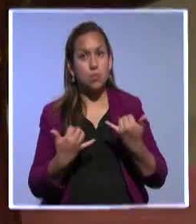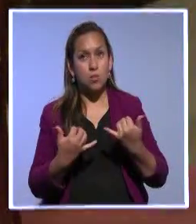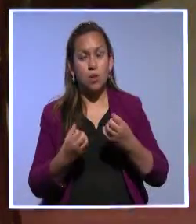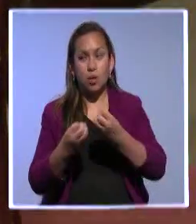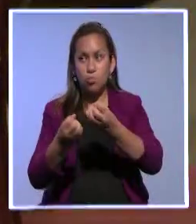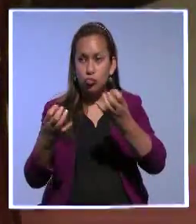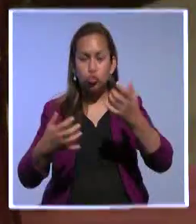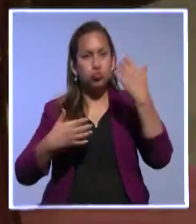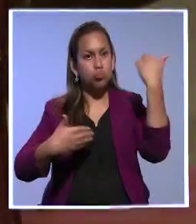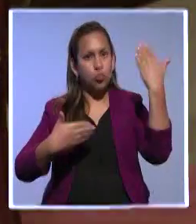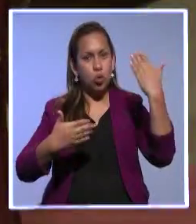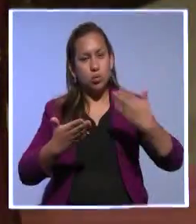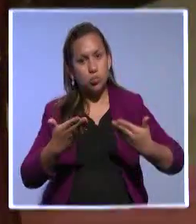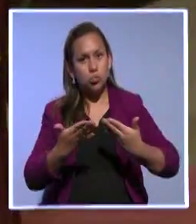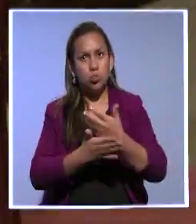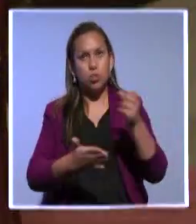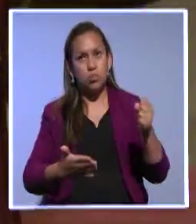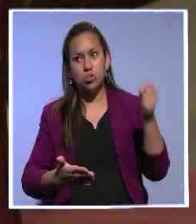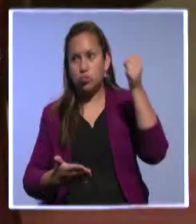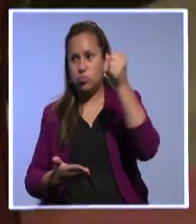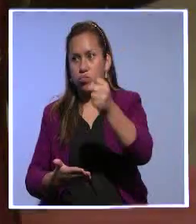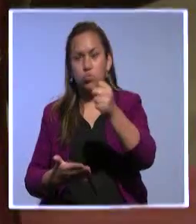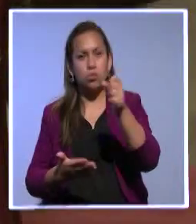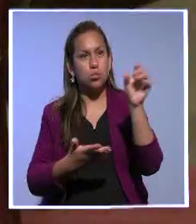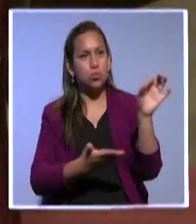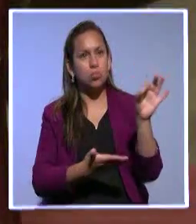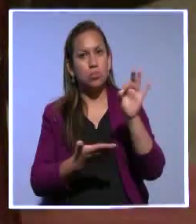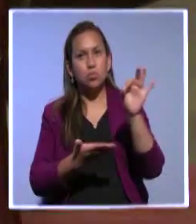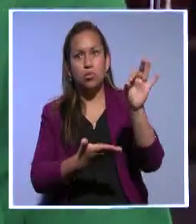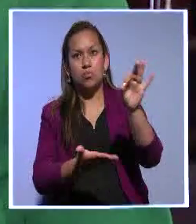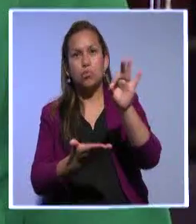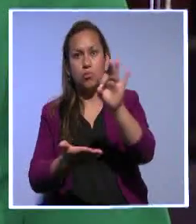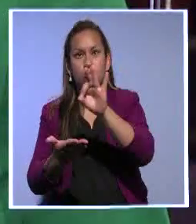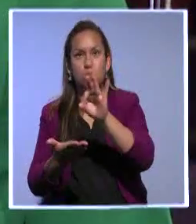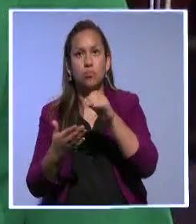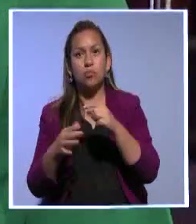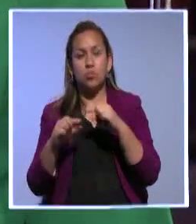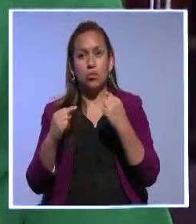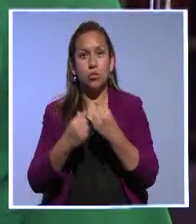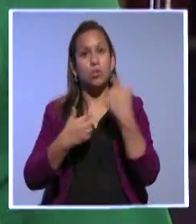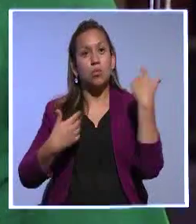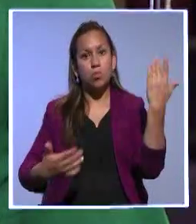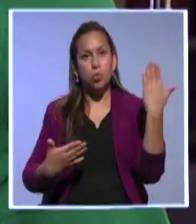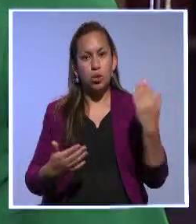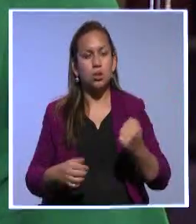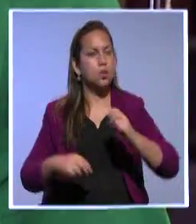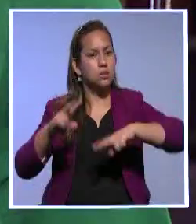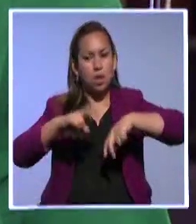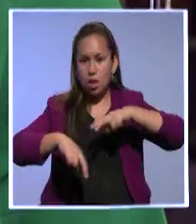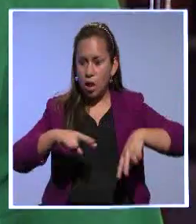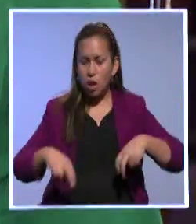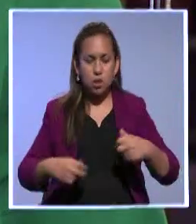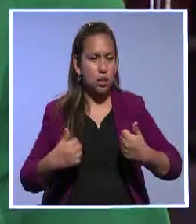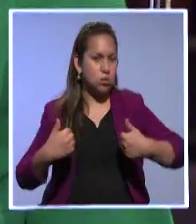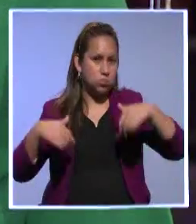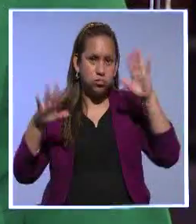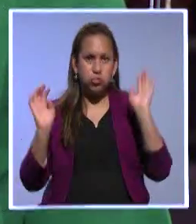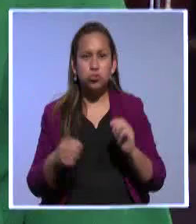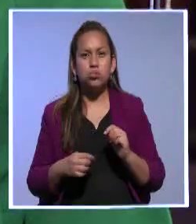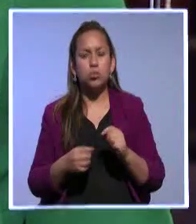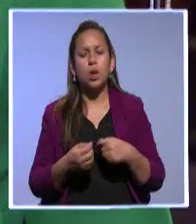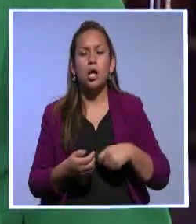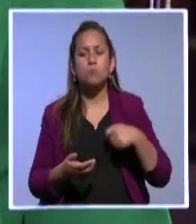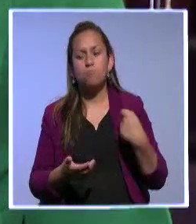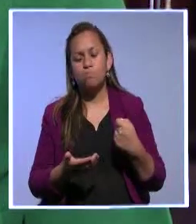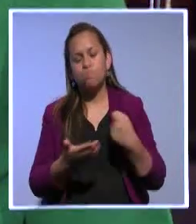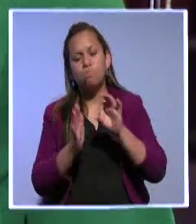políticos, representantes de agrupaciones políticas, analistas y demás que han echado números y